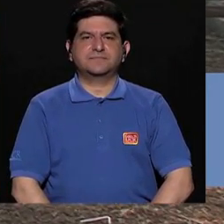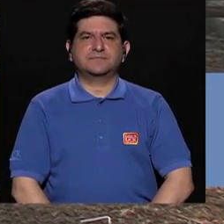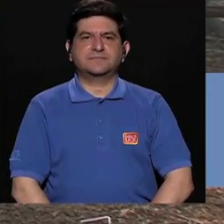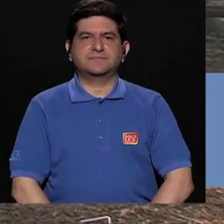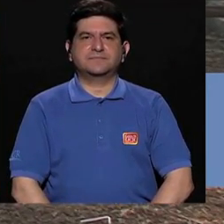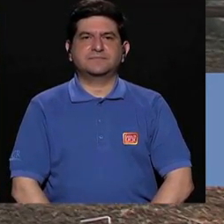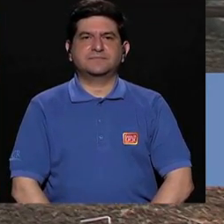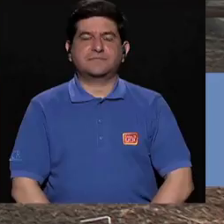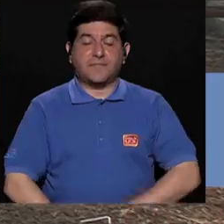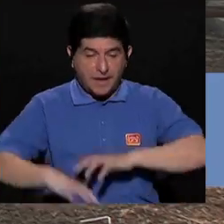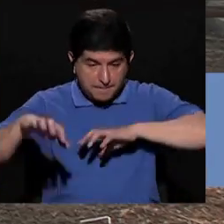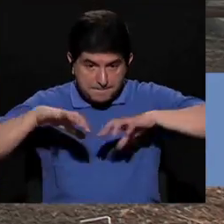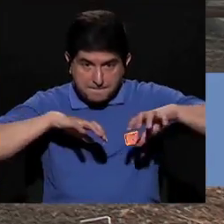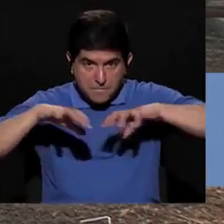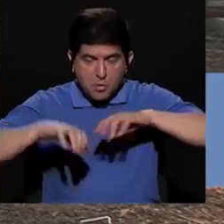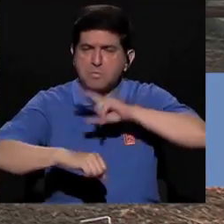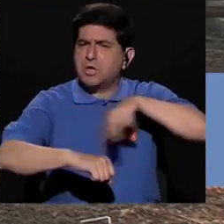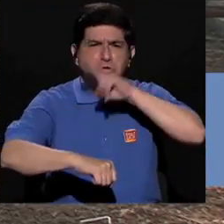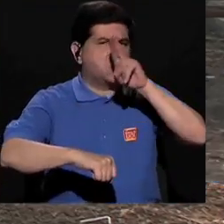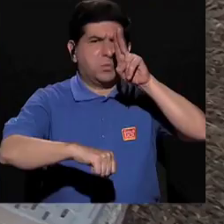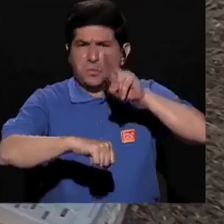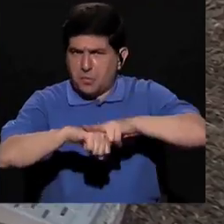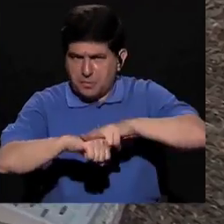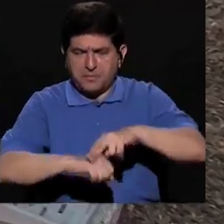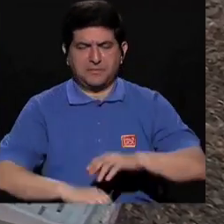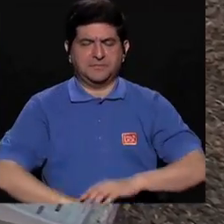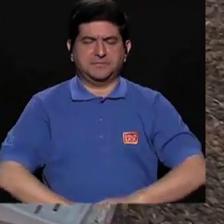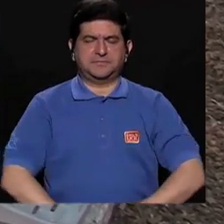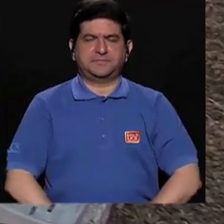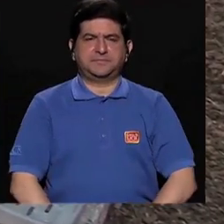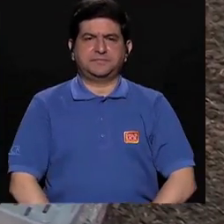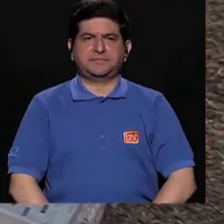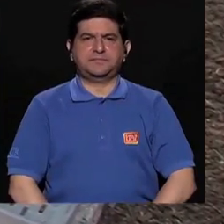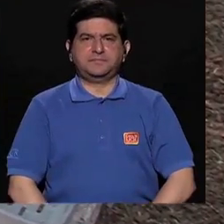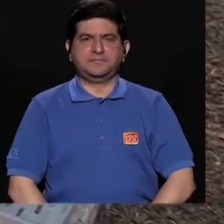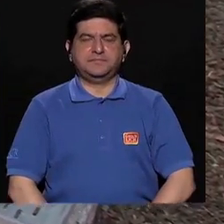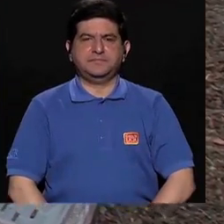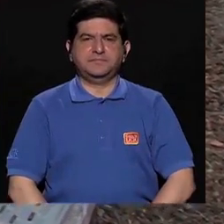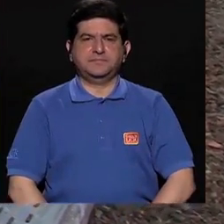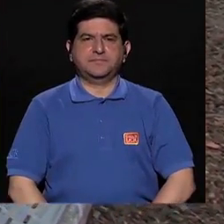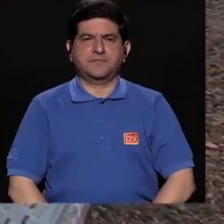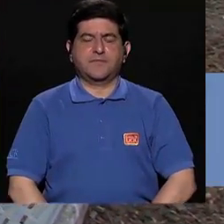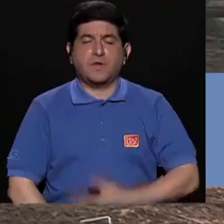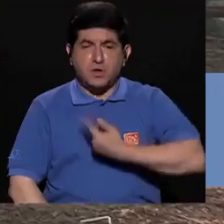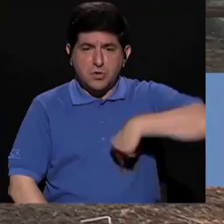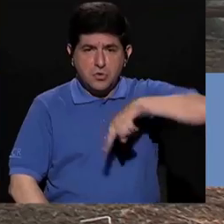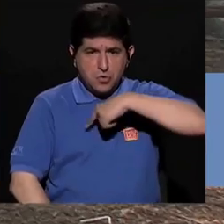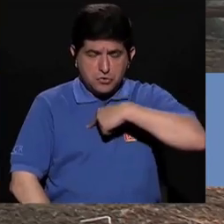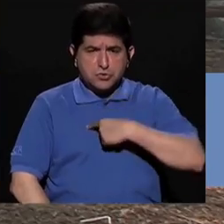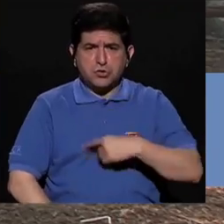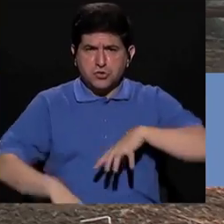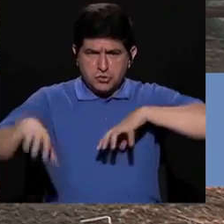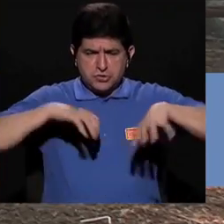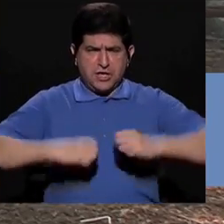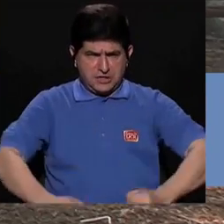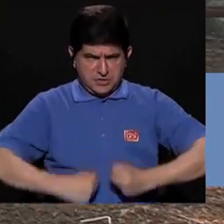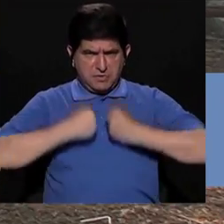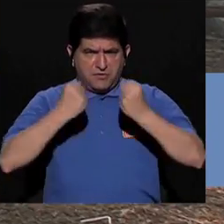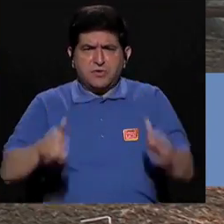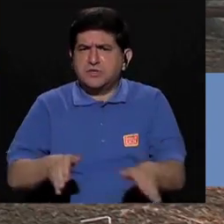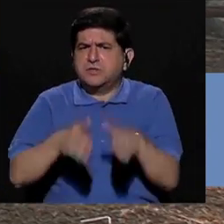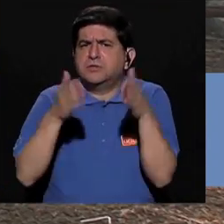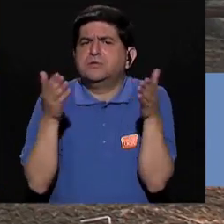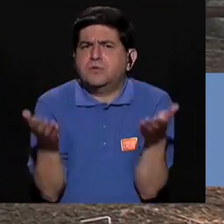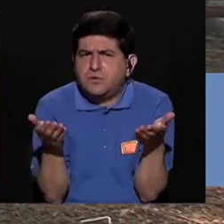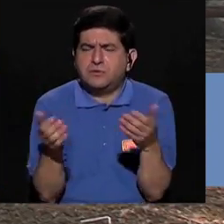El movimiento es natural de un lado a otro. Podemos hacer que el ejercicio se vuelva un poquito más fuerte,